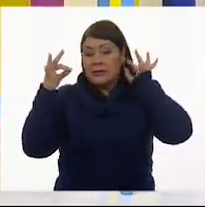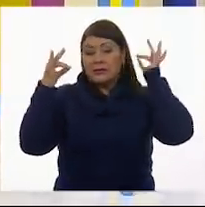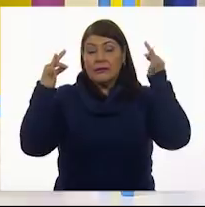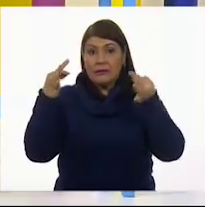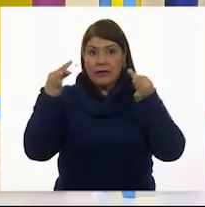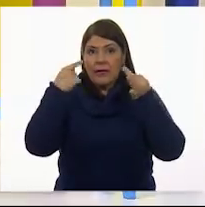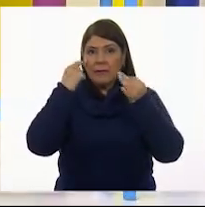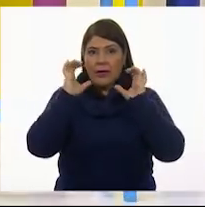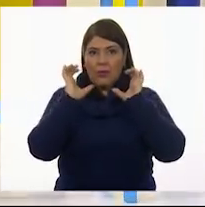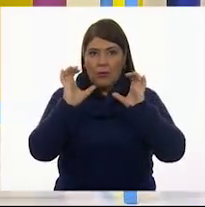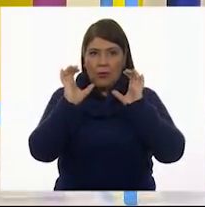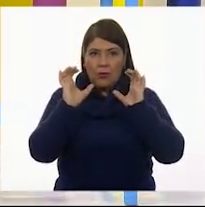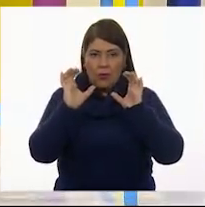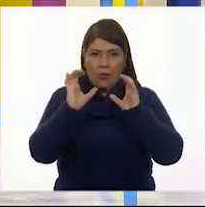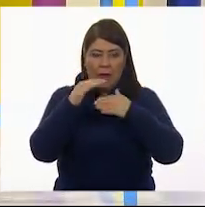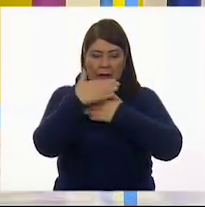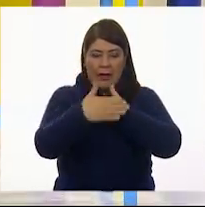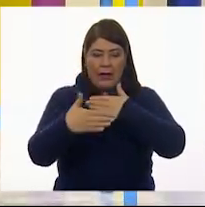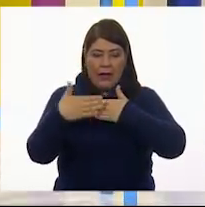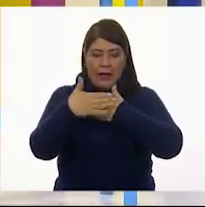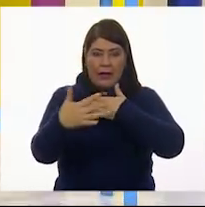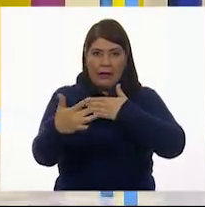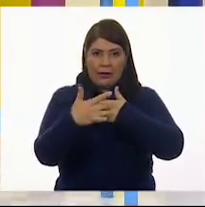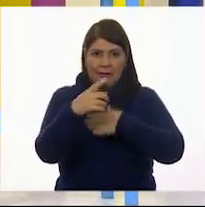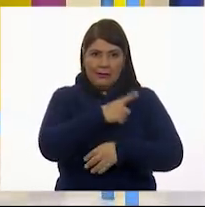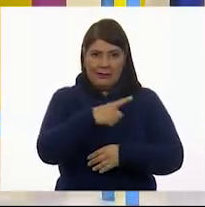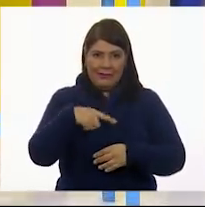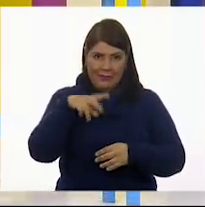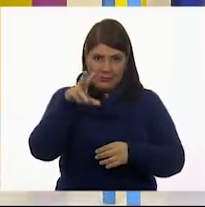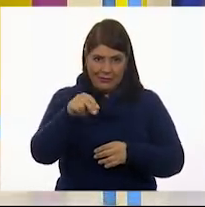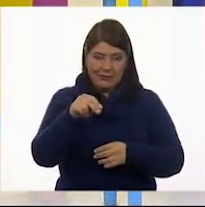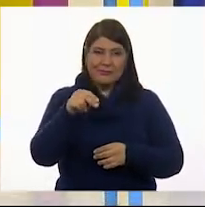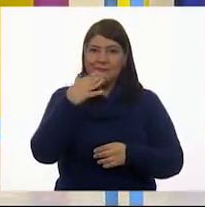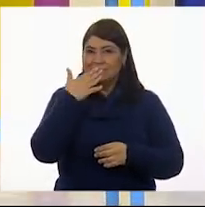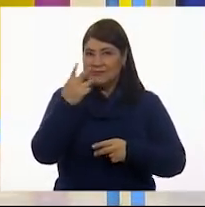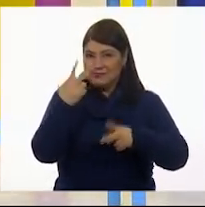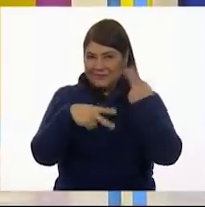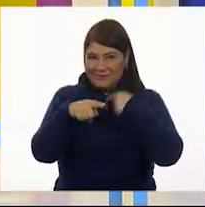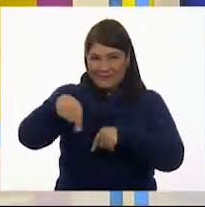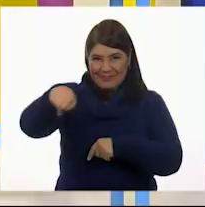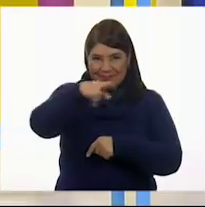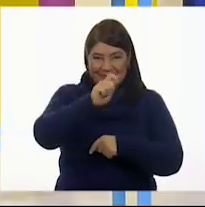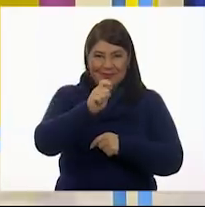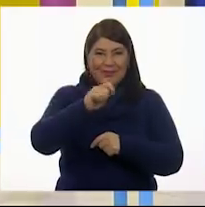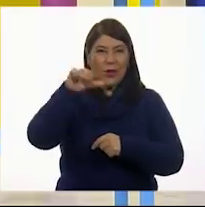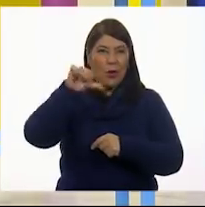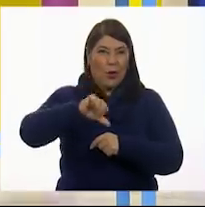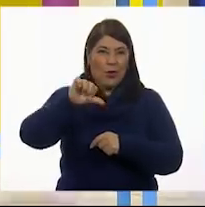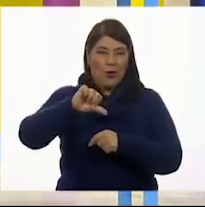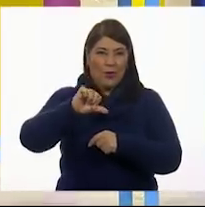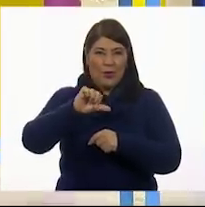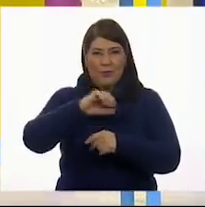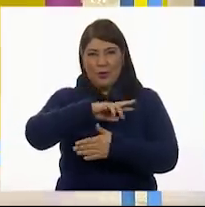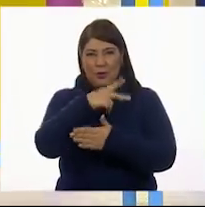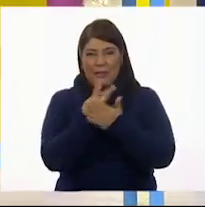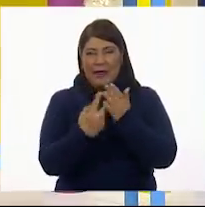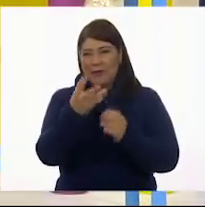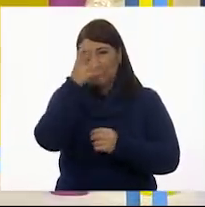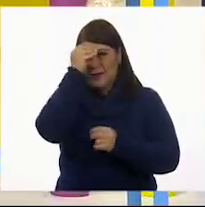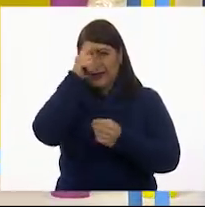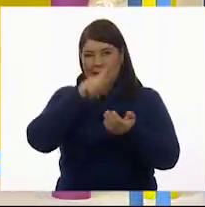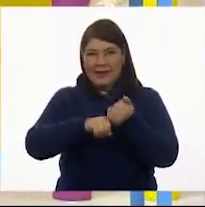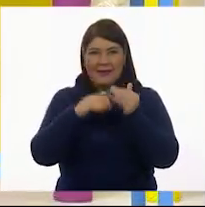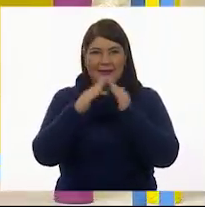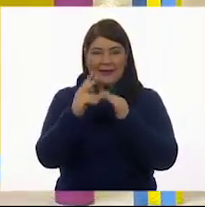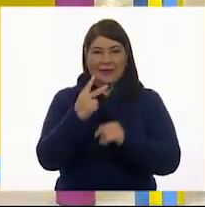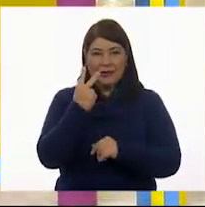y cuidando de no tocar la parte externa. Bienvenidas y bienvenidos a su programa de Aprende en Casa 2, a